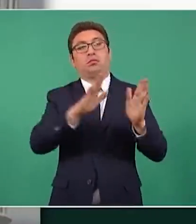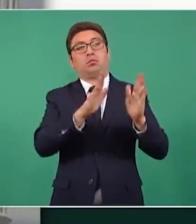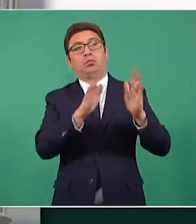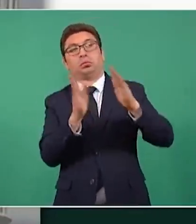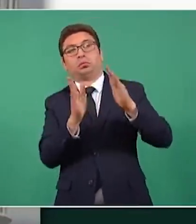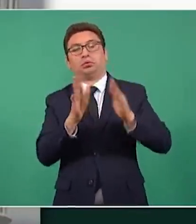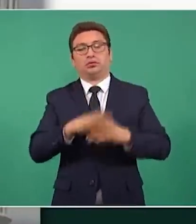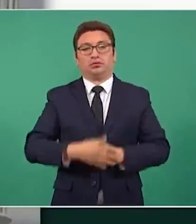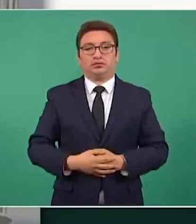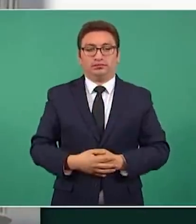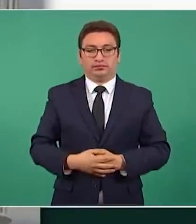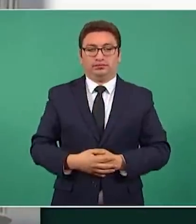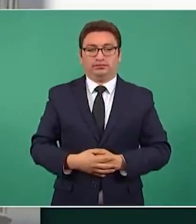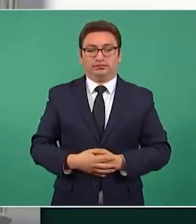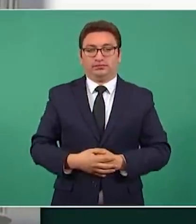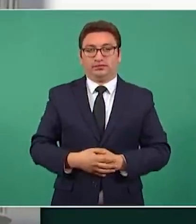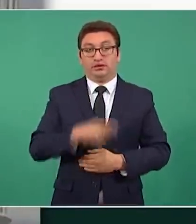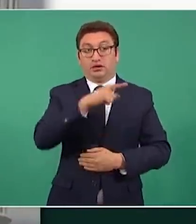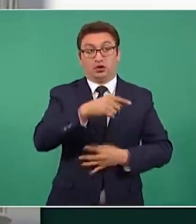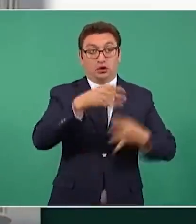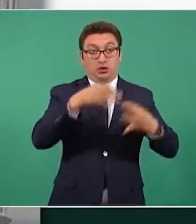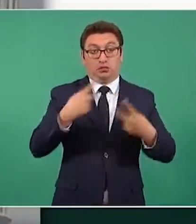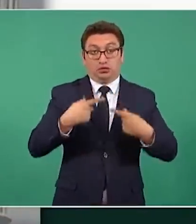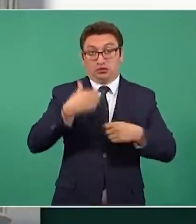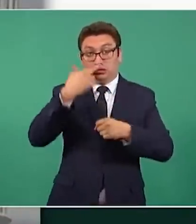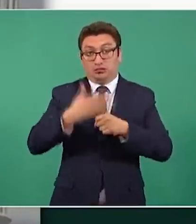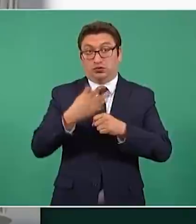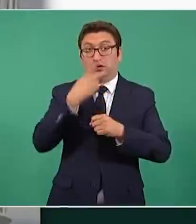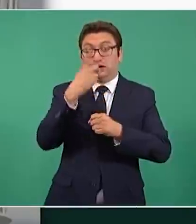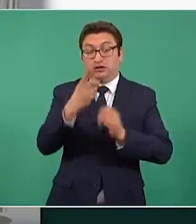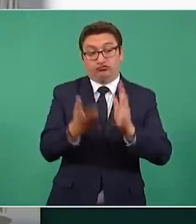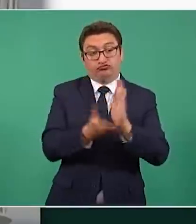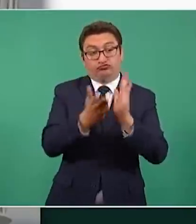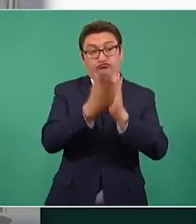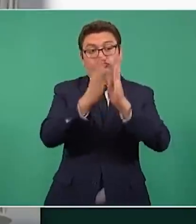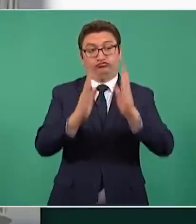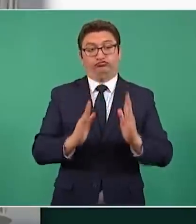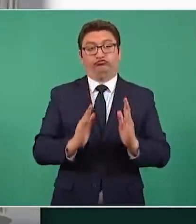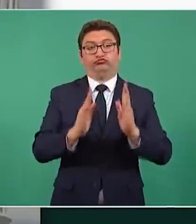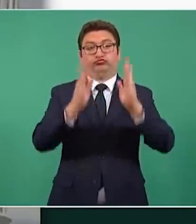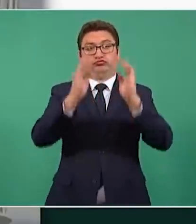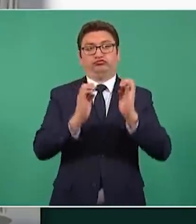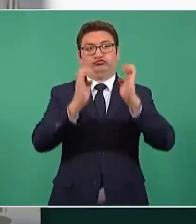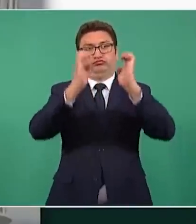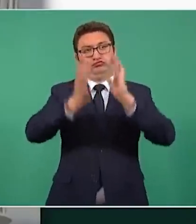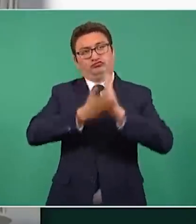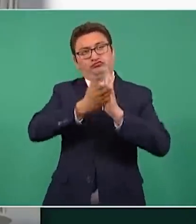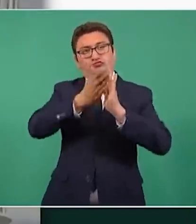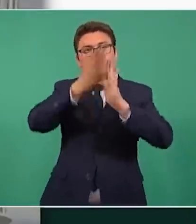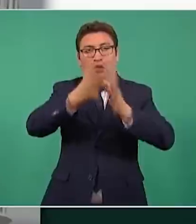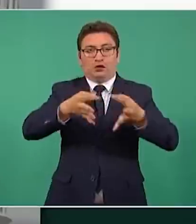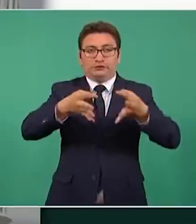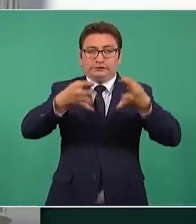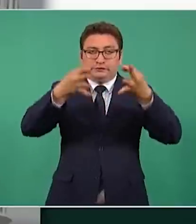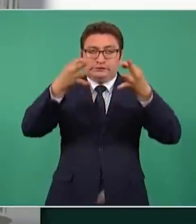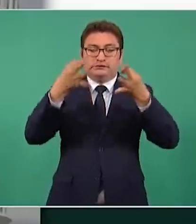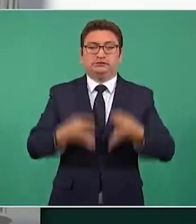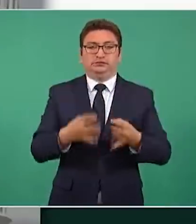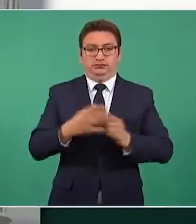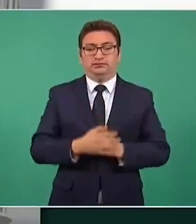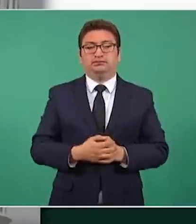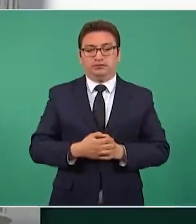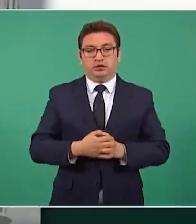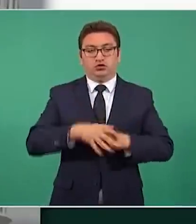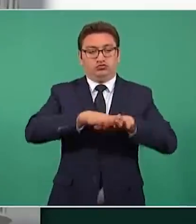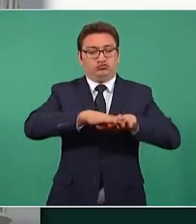la inclinación. El oficial informa que la torre fue construida bajo altos estándares de calidad, sobre